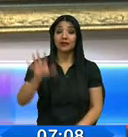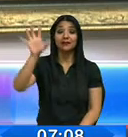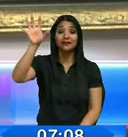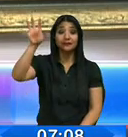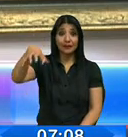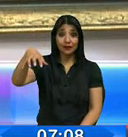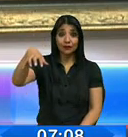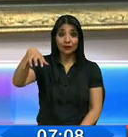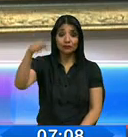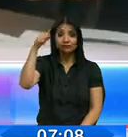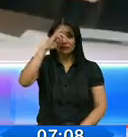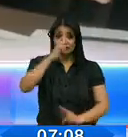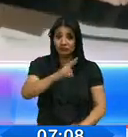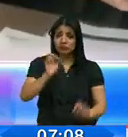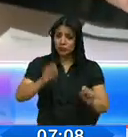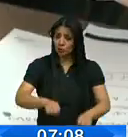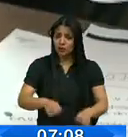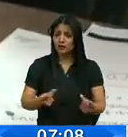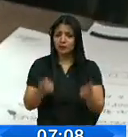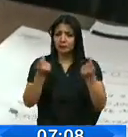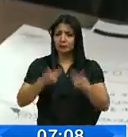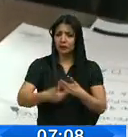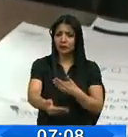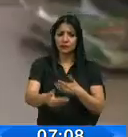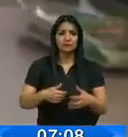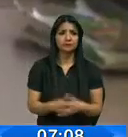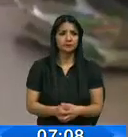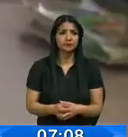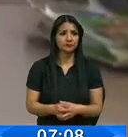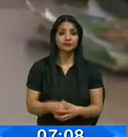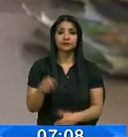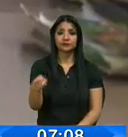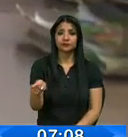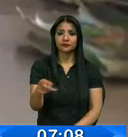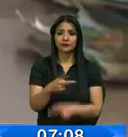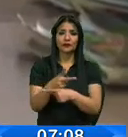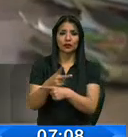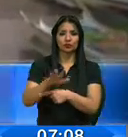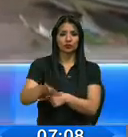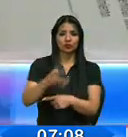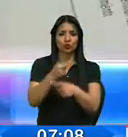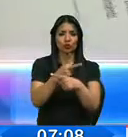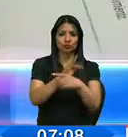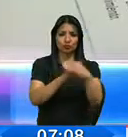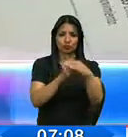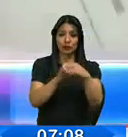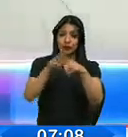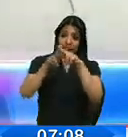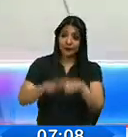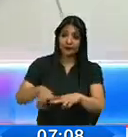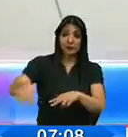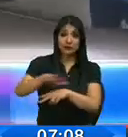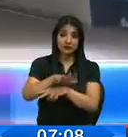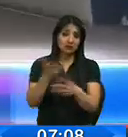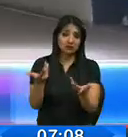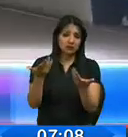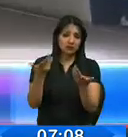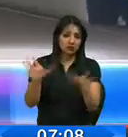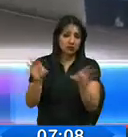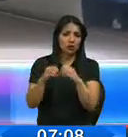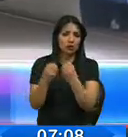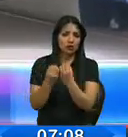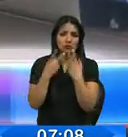de Derecho. Quintana señala que no se puede limitar la facultad revisora de las entidades públicas, pero aclara que dada la